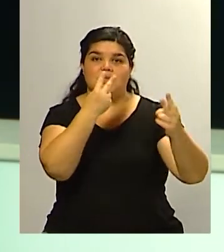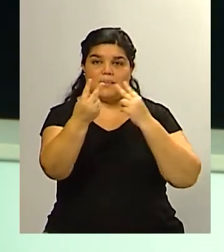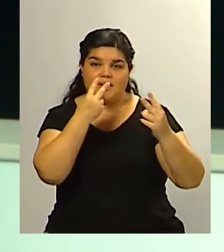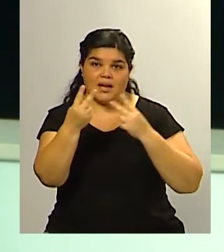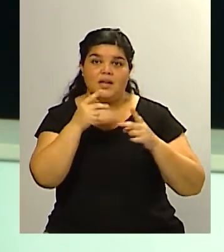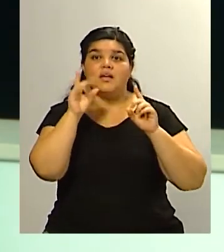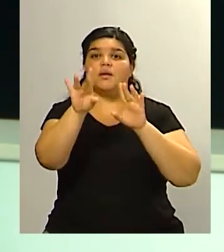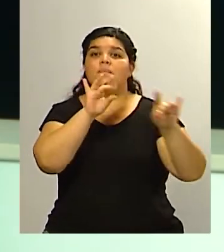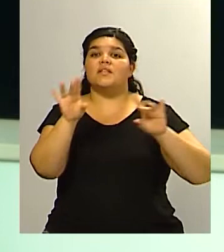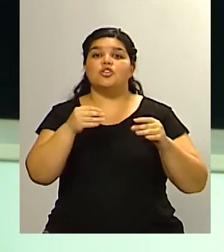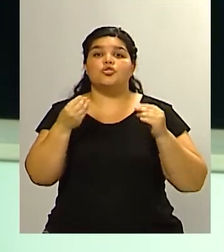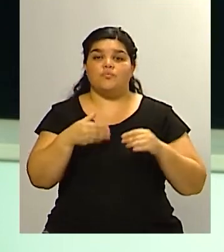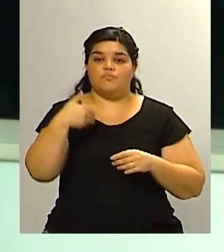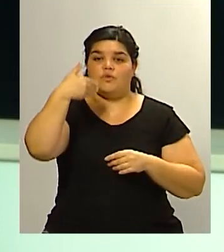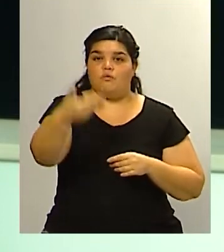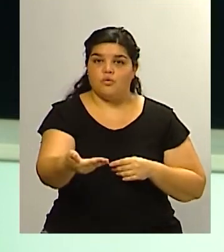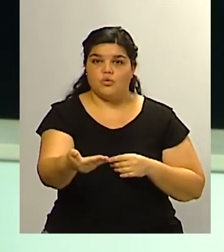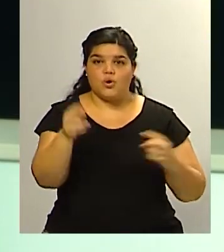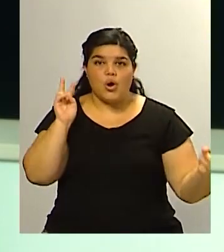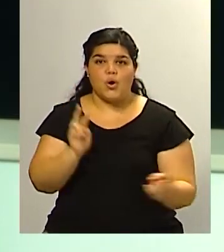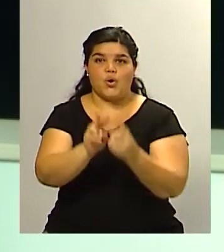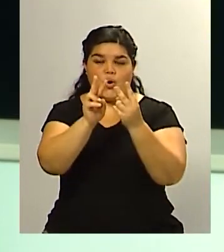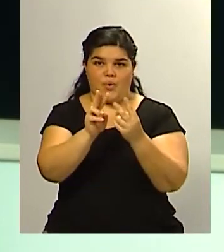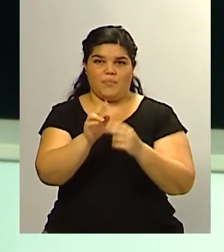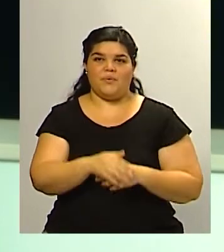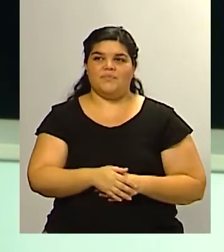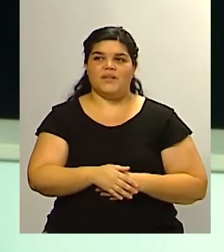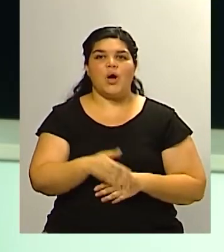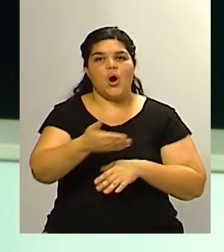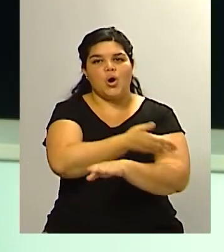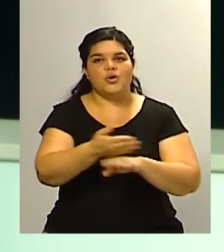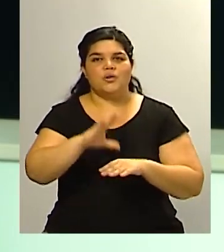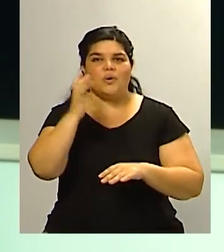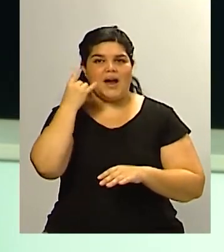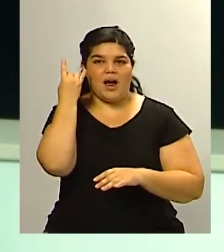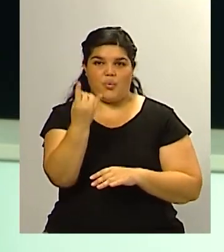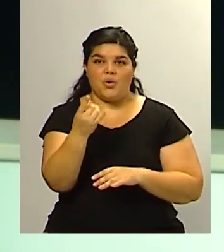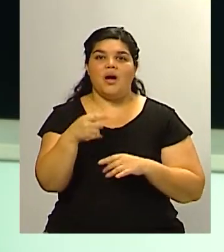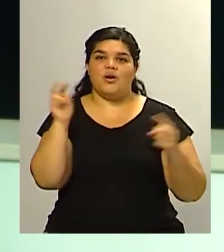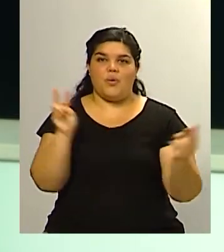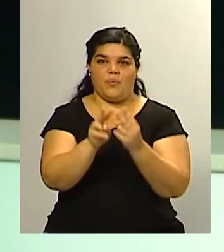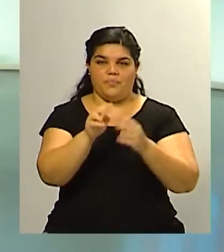invitación es para la próxima edición será hasta ese momento entonces sigan la programación de Señalú hasta la próxima